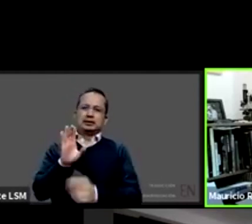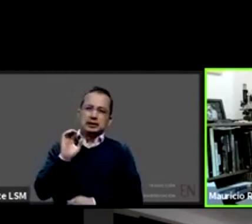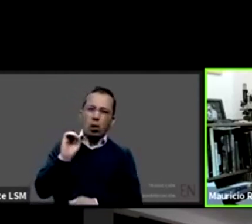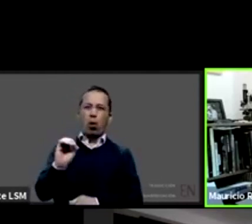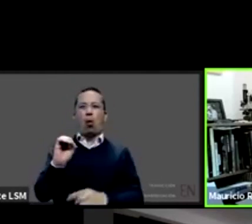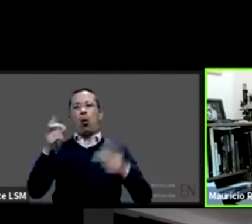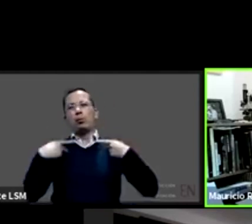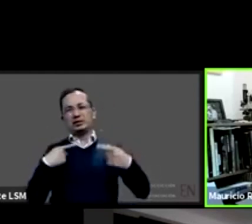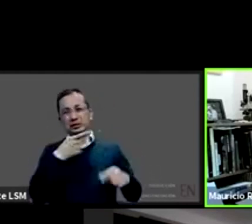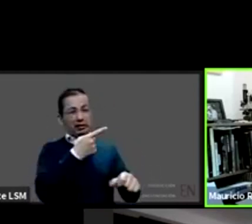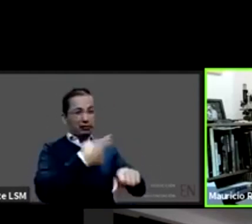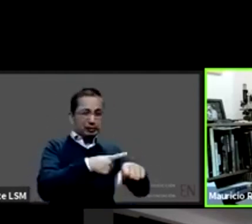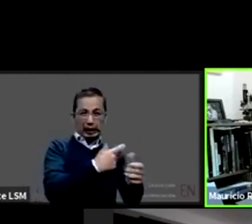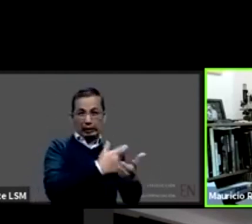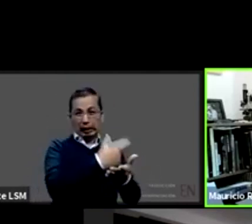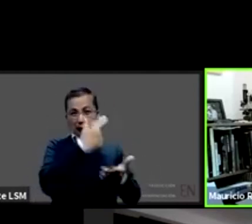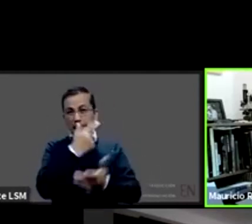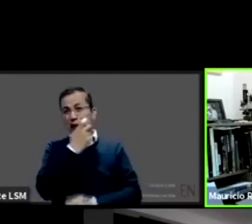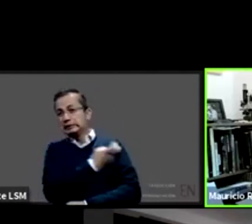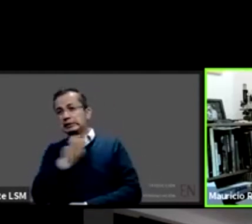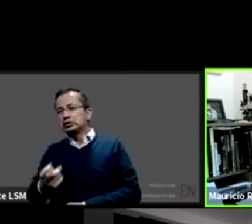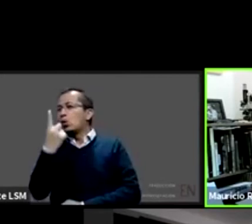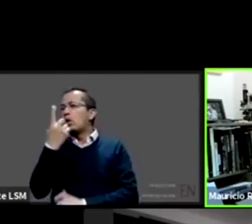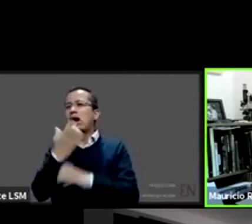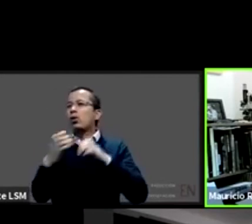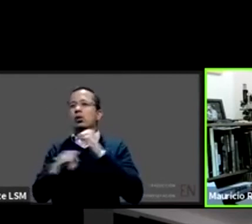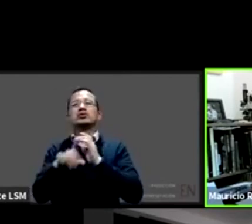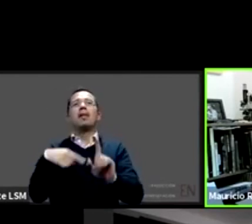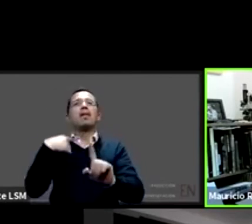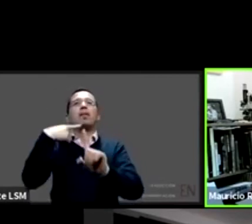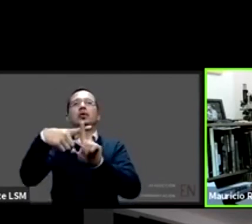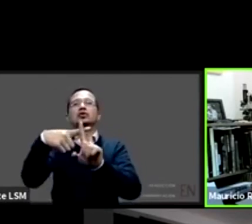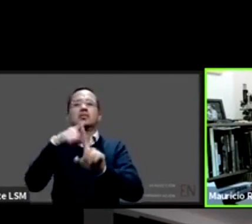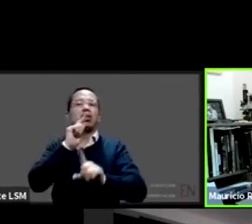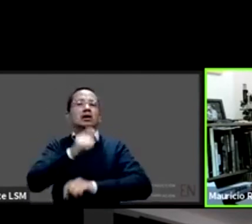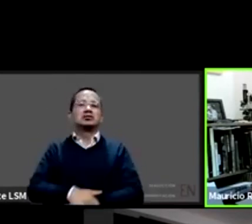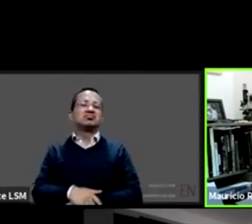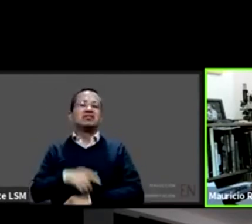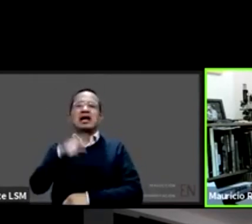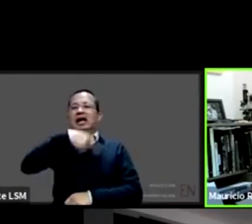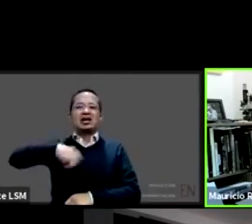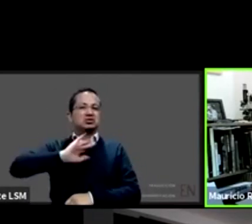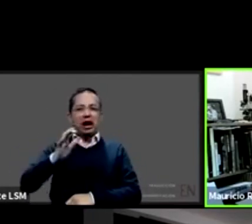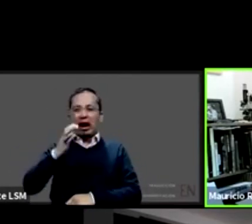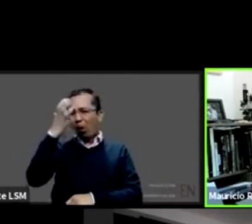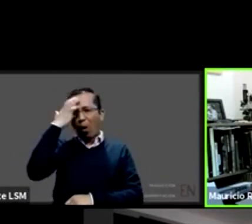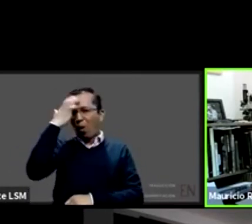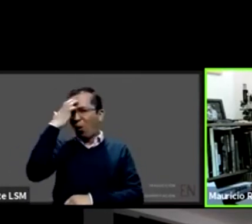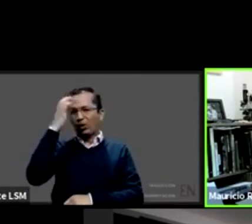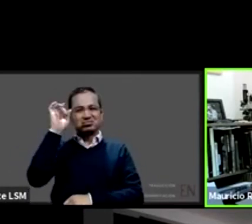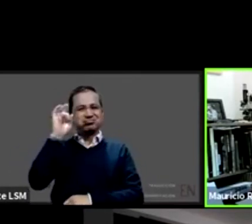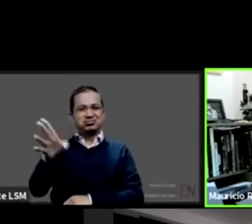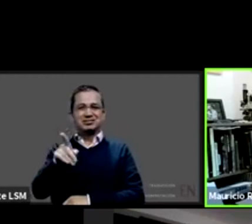tienen más uso de los servicios de salud entonces pues digamos que